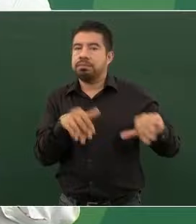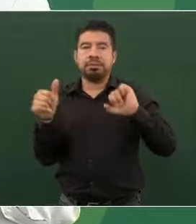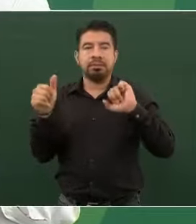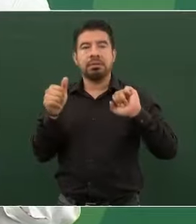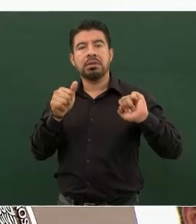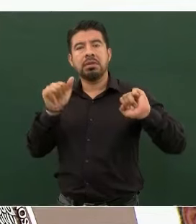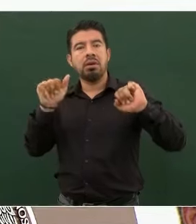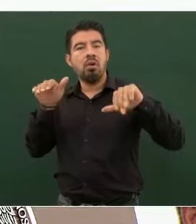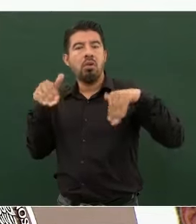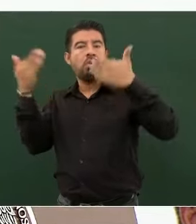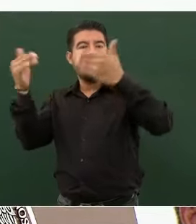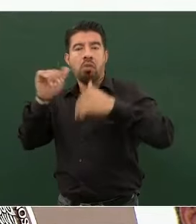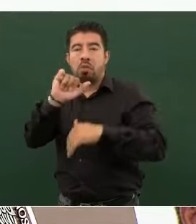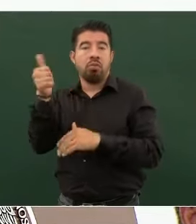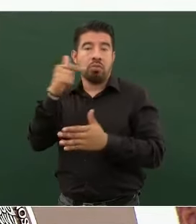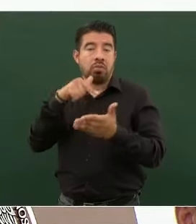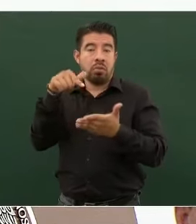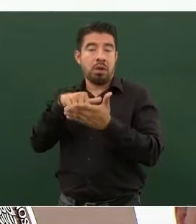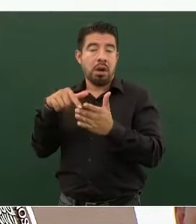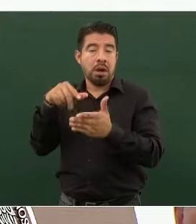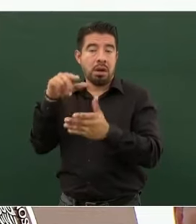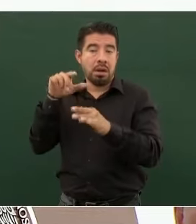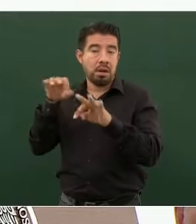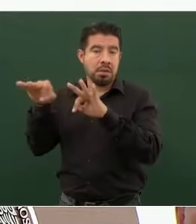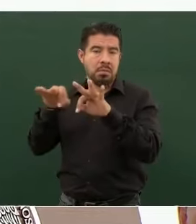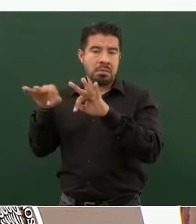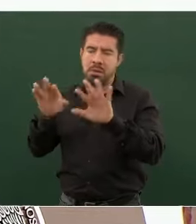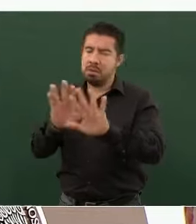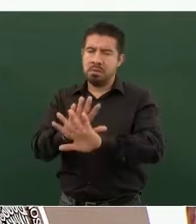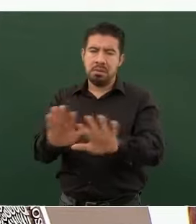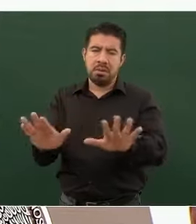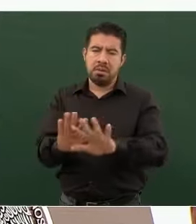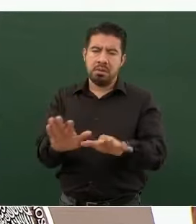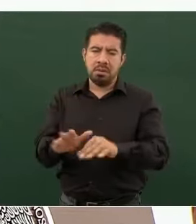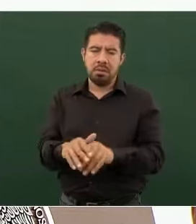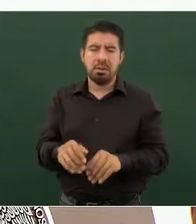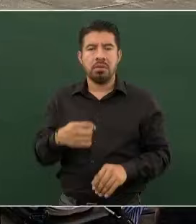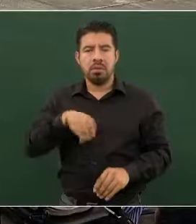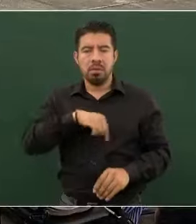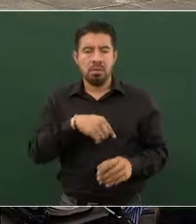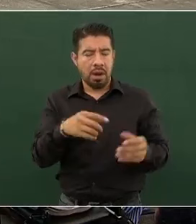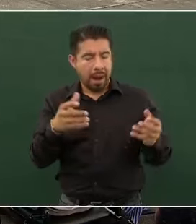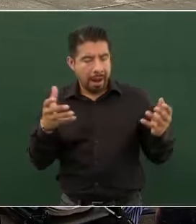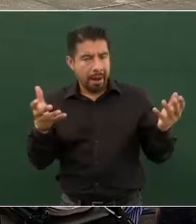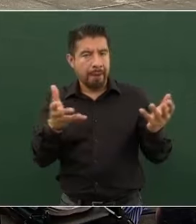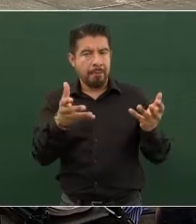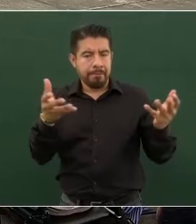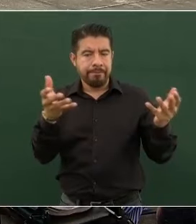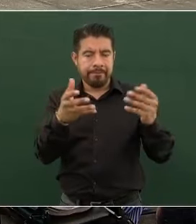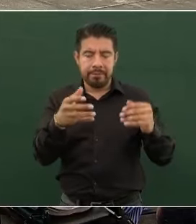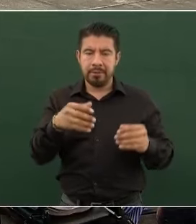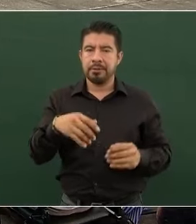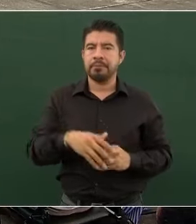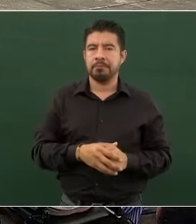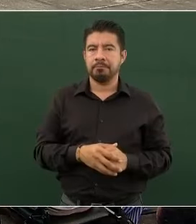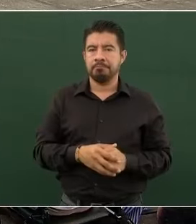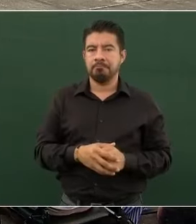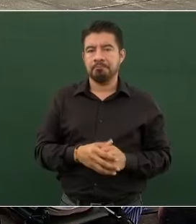comunidades y a sus familias. Eso es lo que se tiene que hacer, porque Chiapas